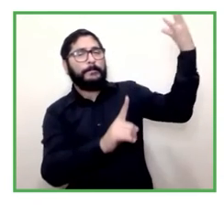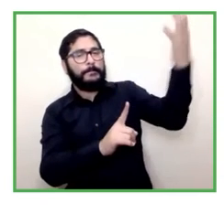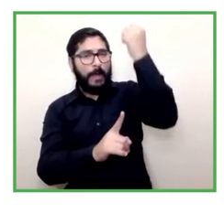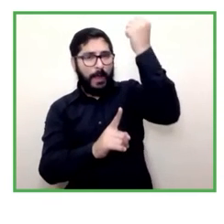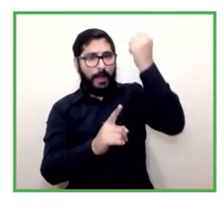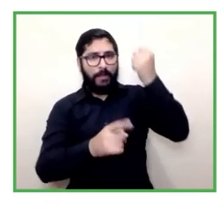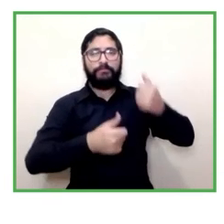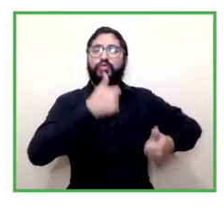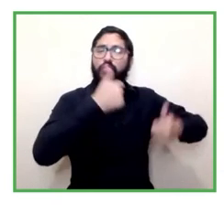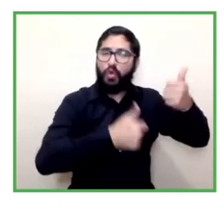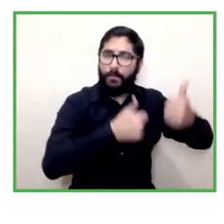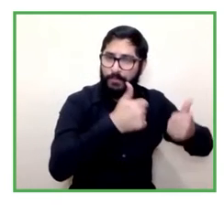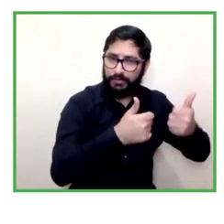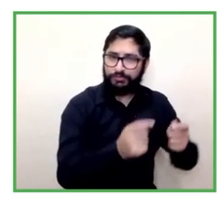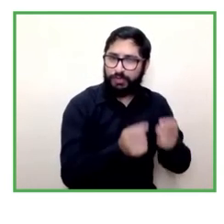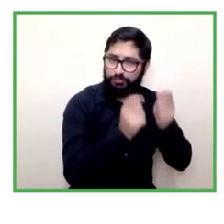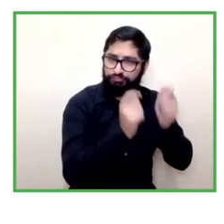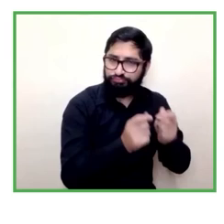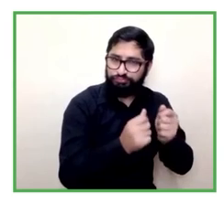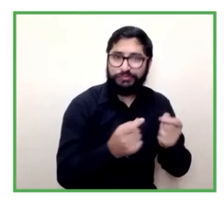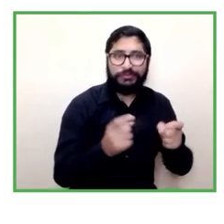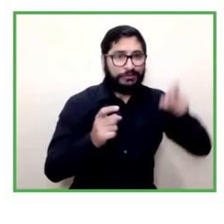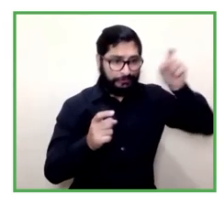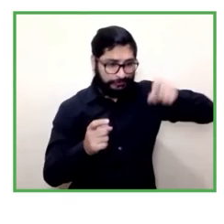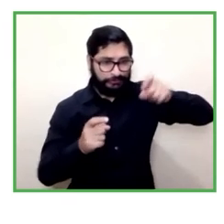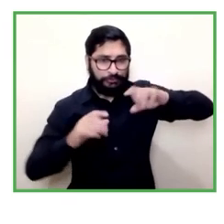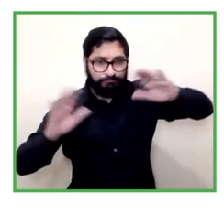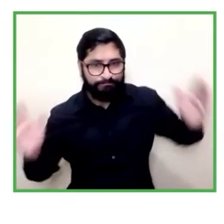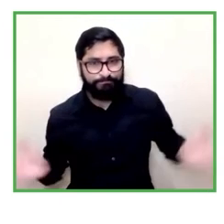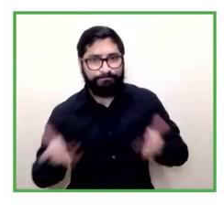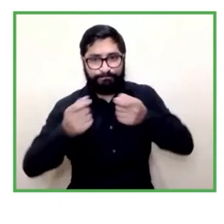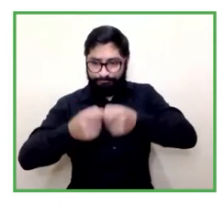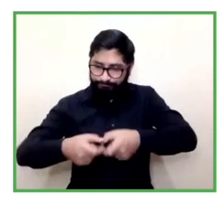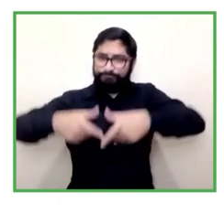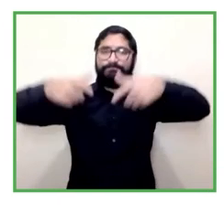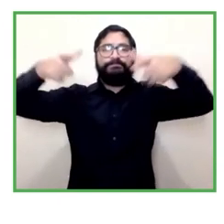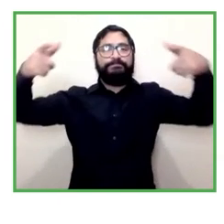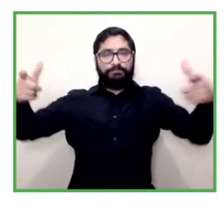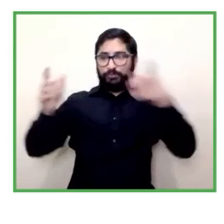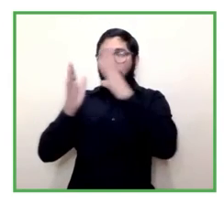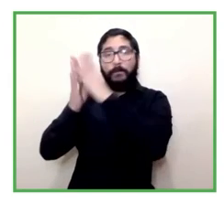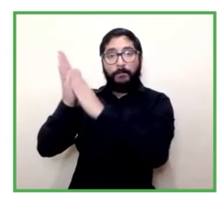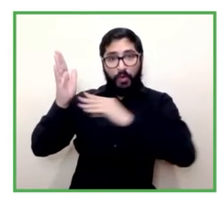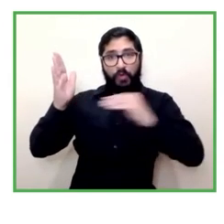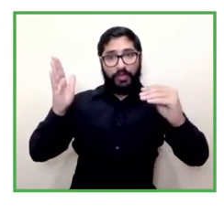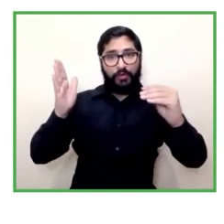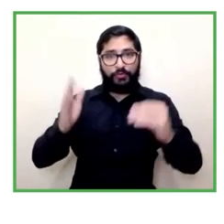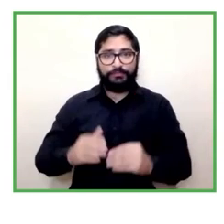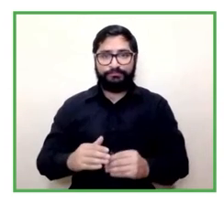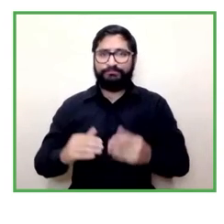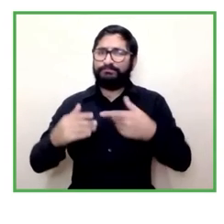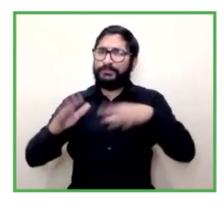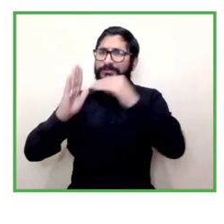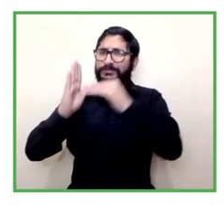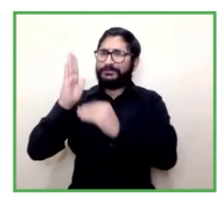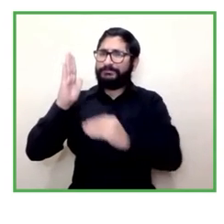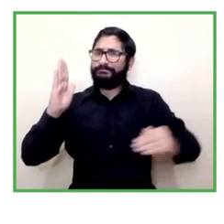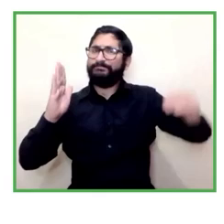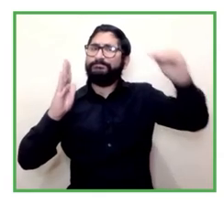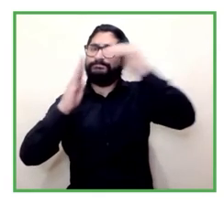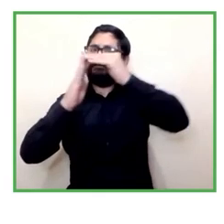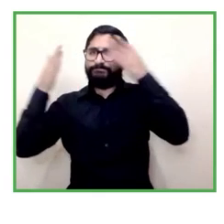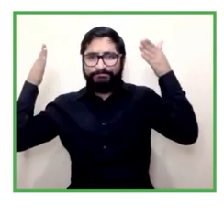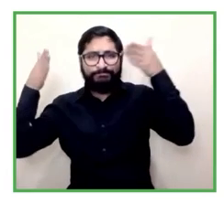para impulsar este modelo a una escala mayor y aprovecho también una otra